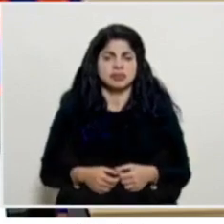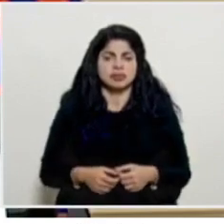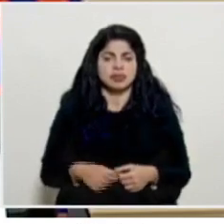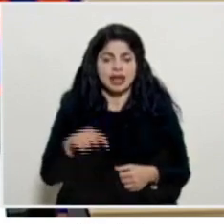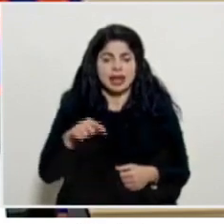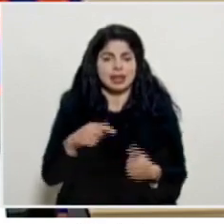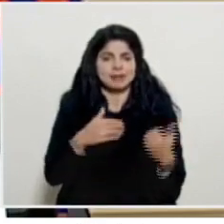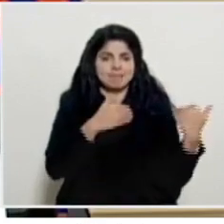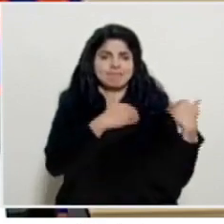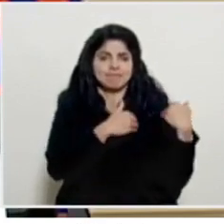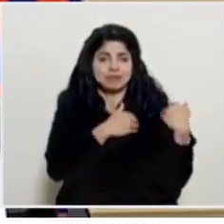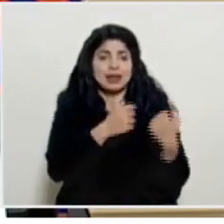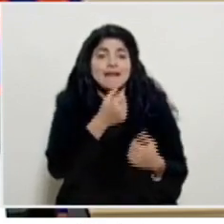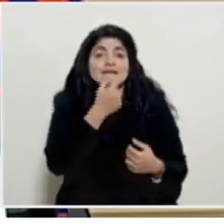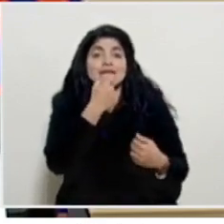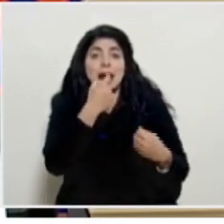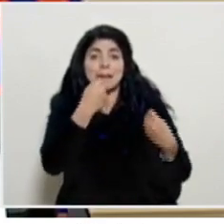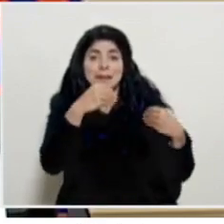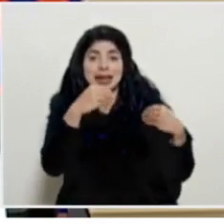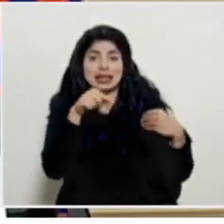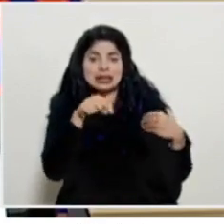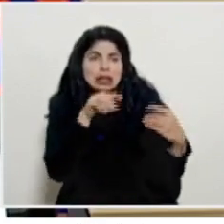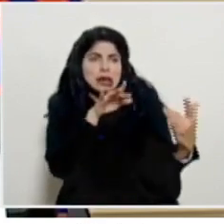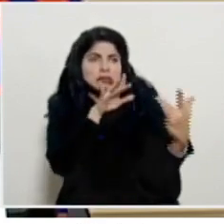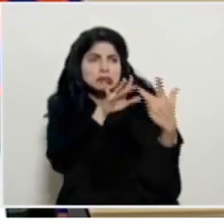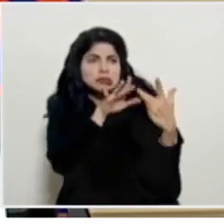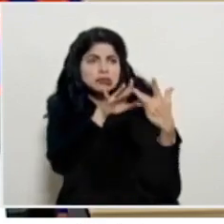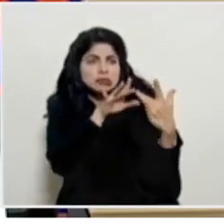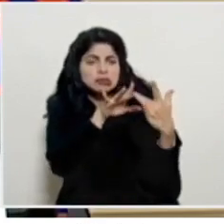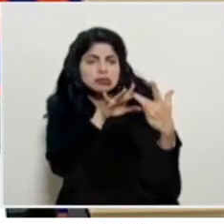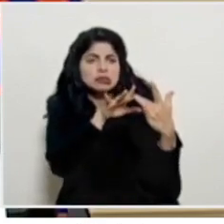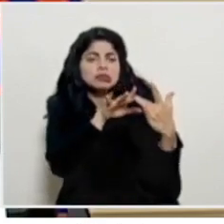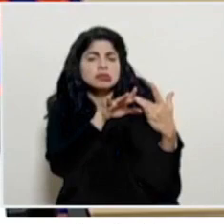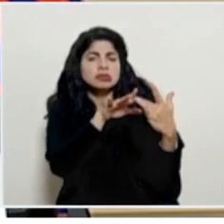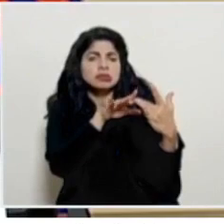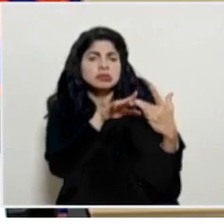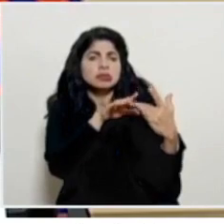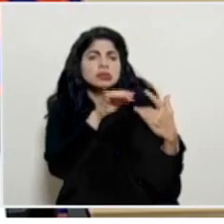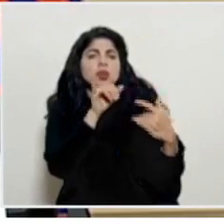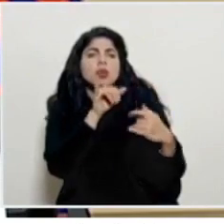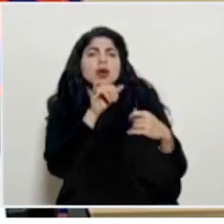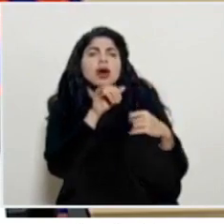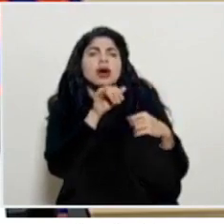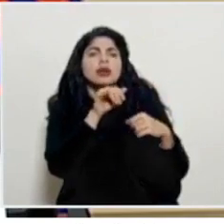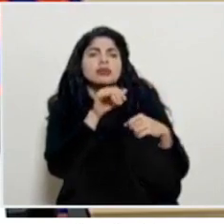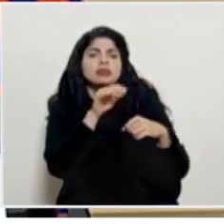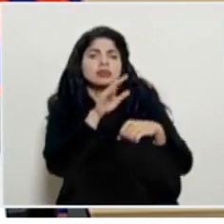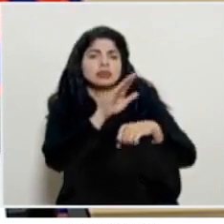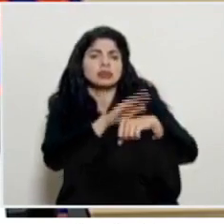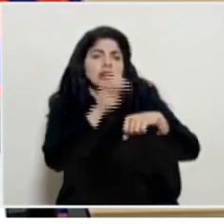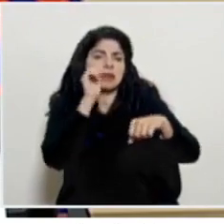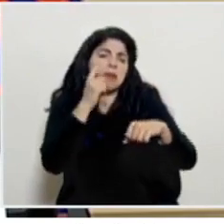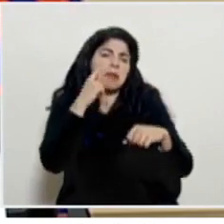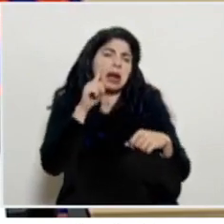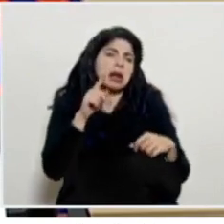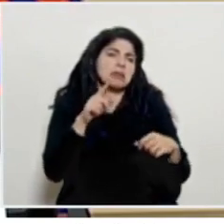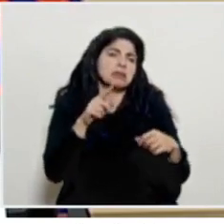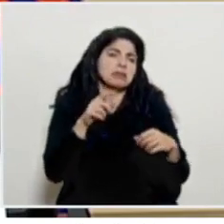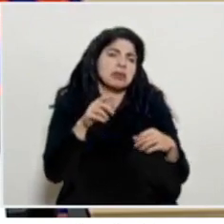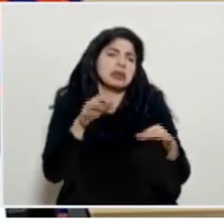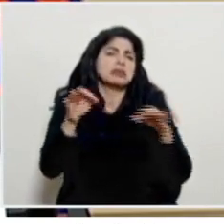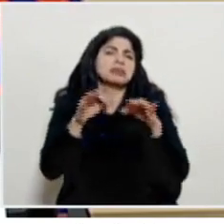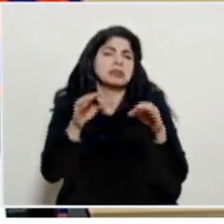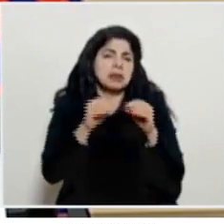gestionar con las farmacéuticas y hace un llamamiento por mencionarlo en